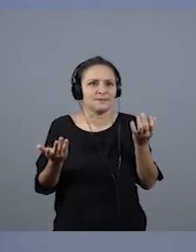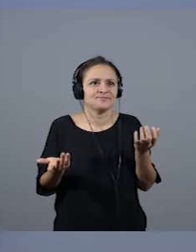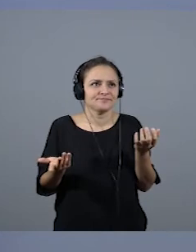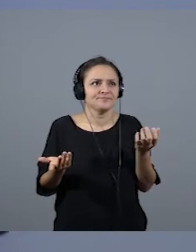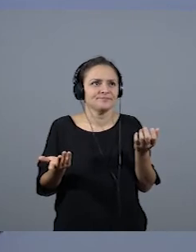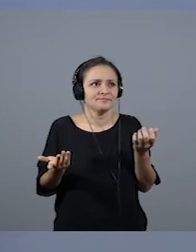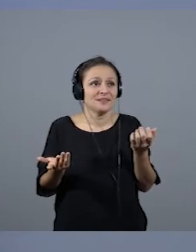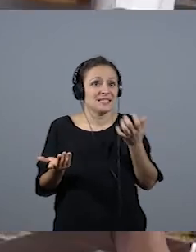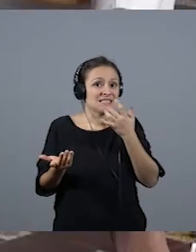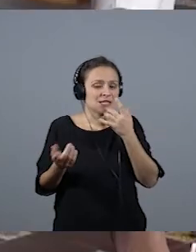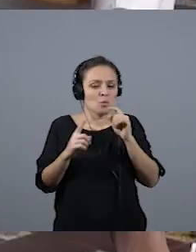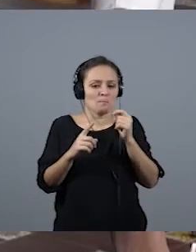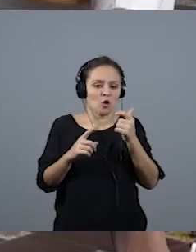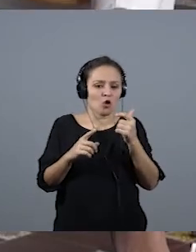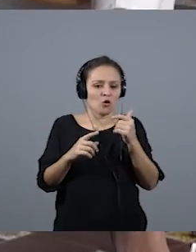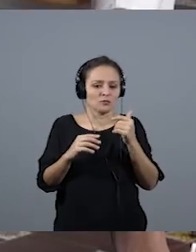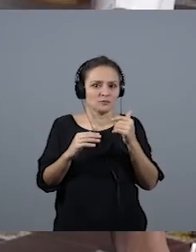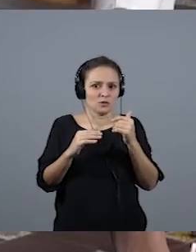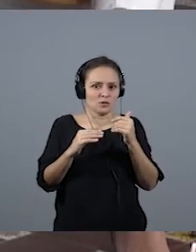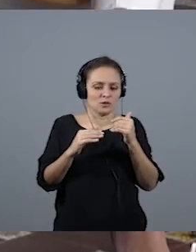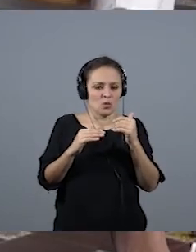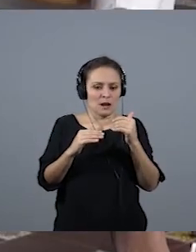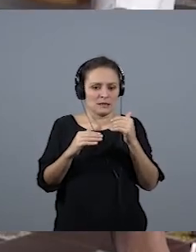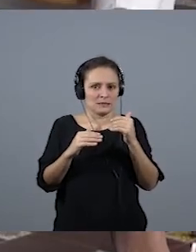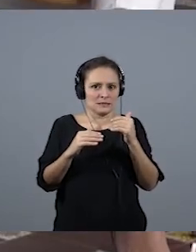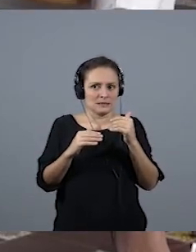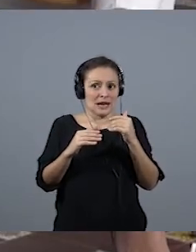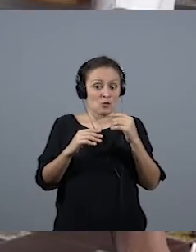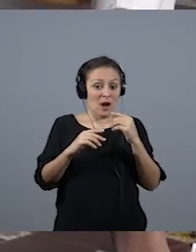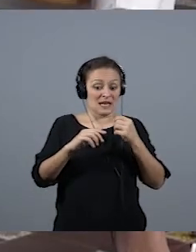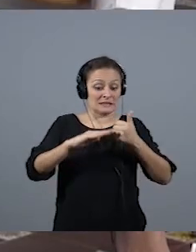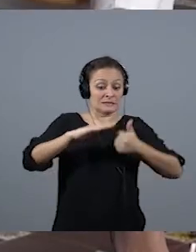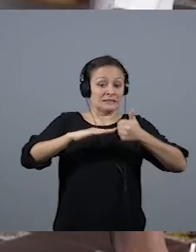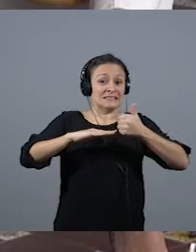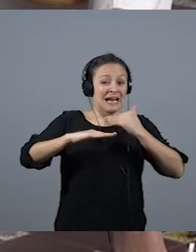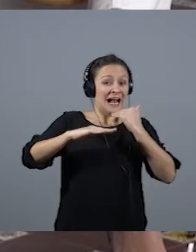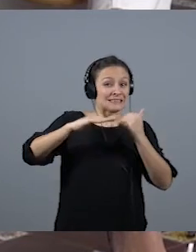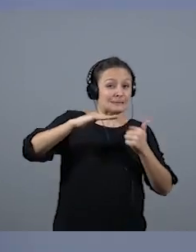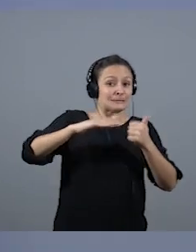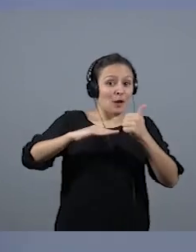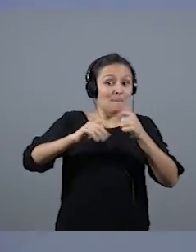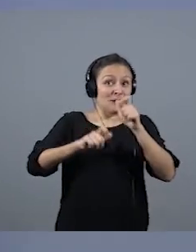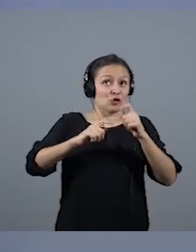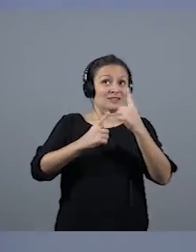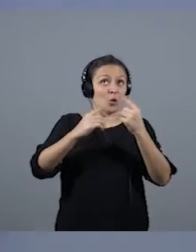esa mitad de tabla, hay gente por encima de ti que lo primero… Bueno, es que yo recuerdo